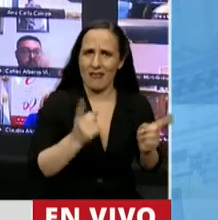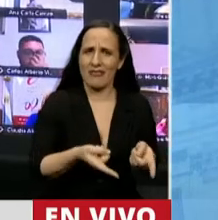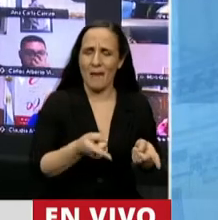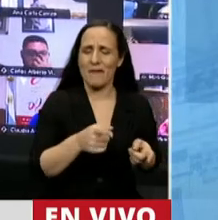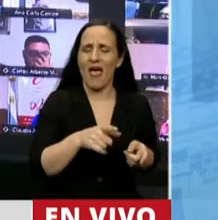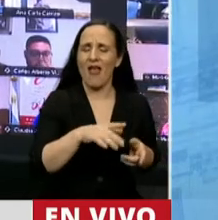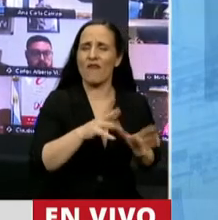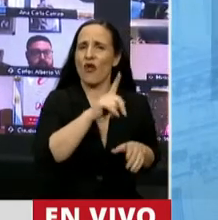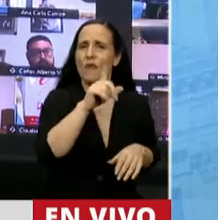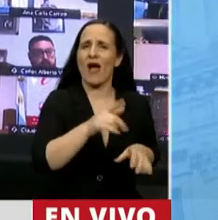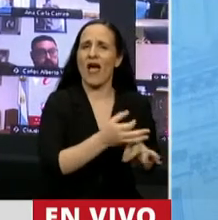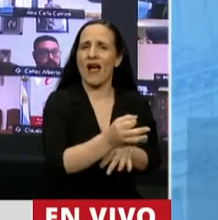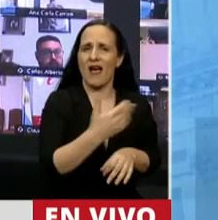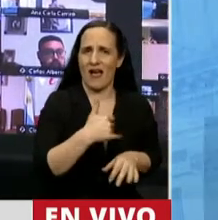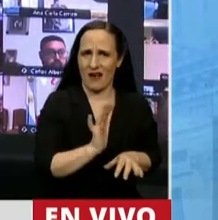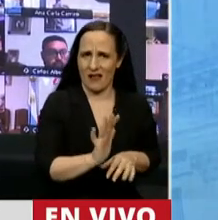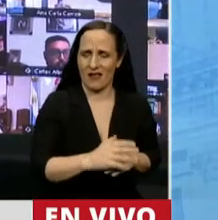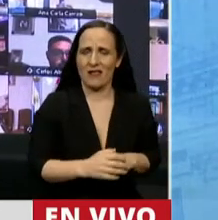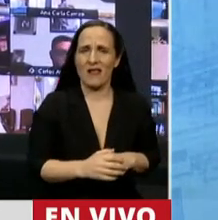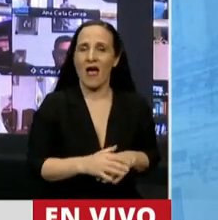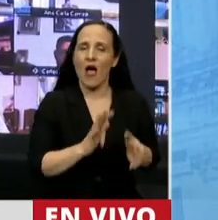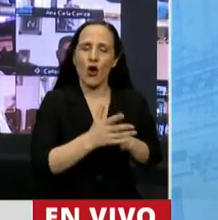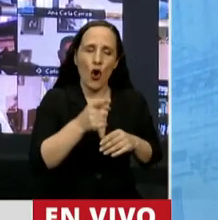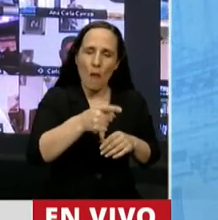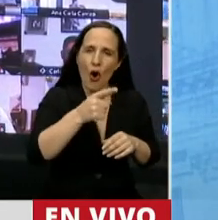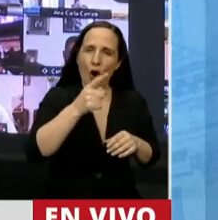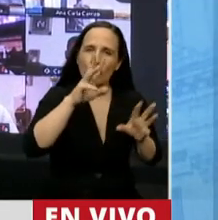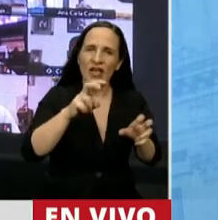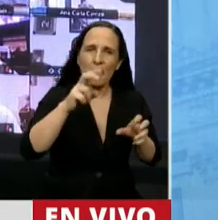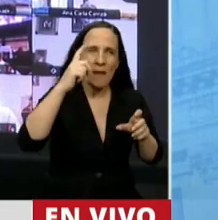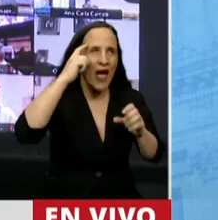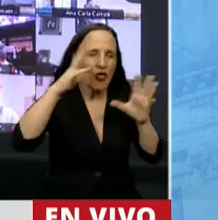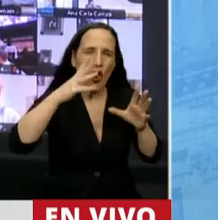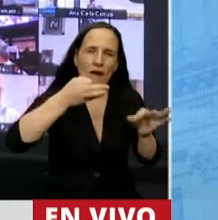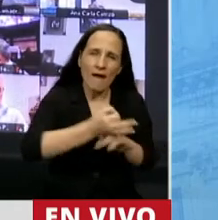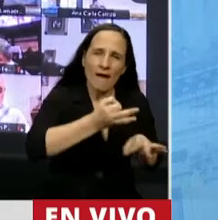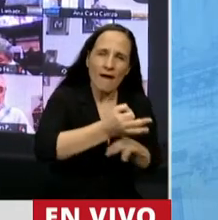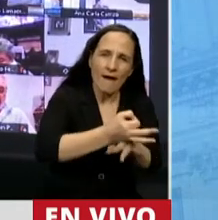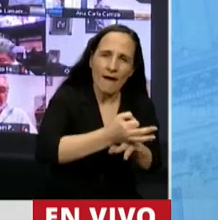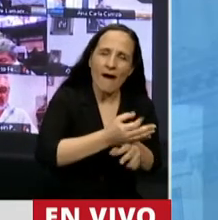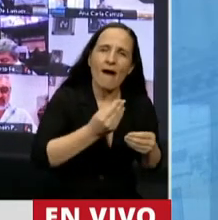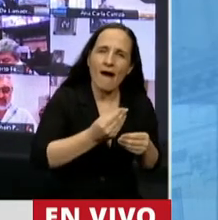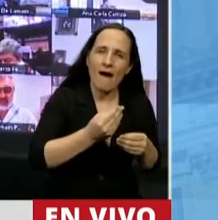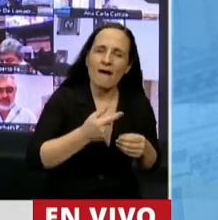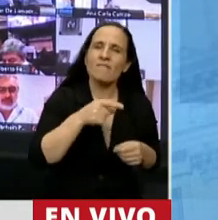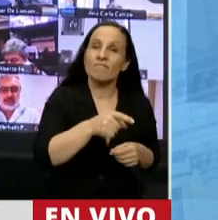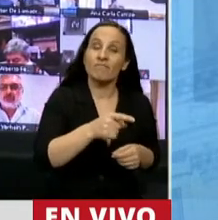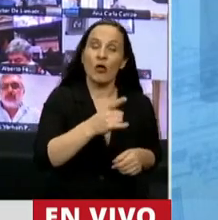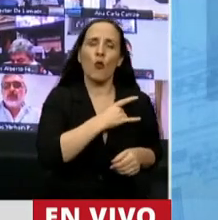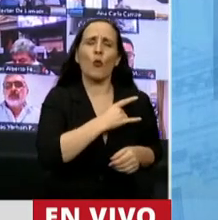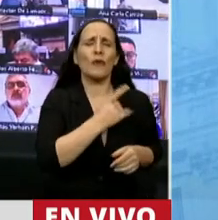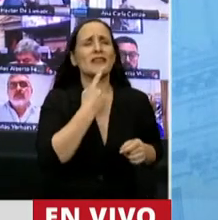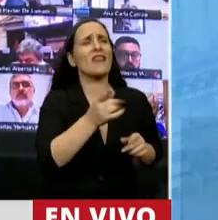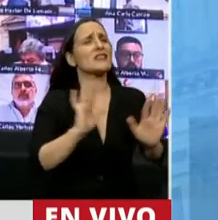argentina. Un adoctrinamiento que la universidad se escuda en la libertad de